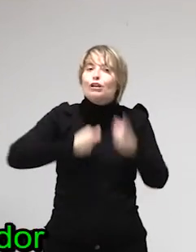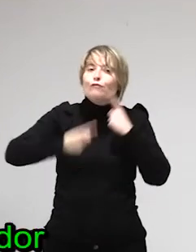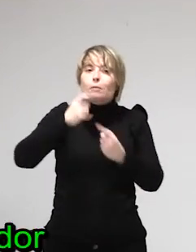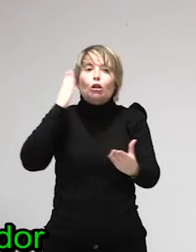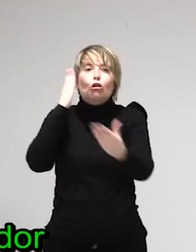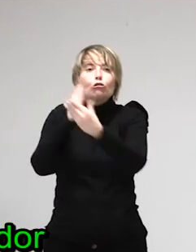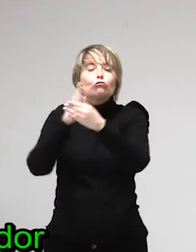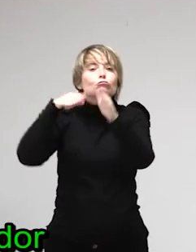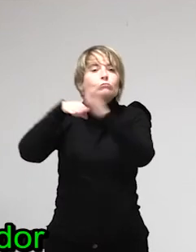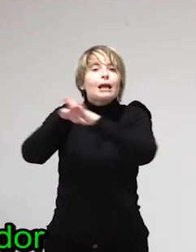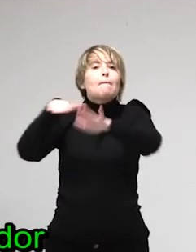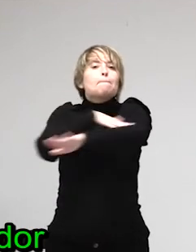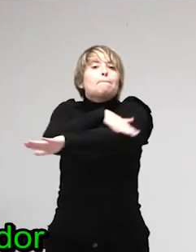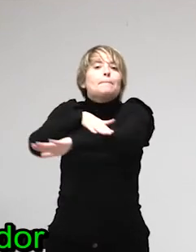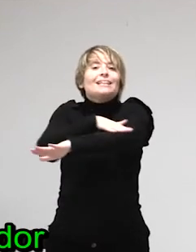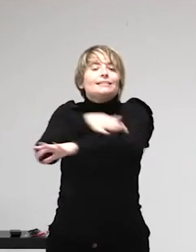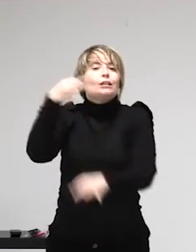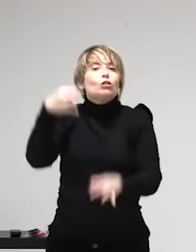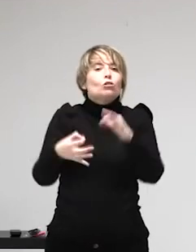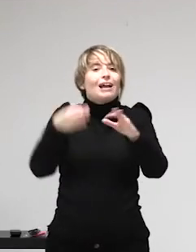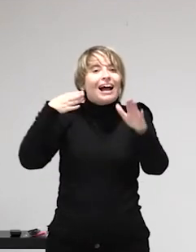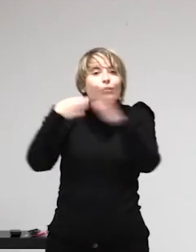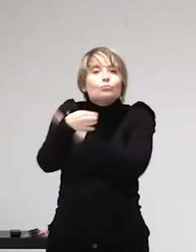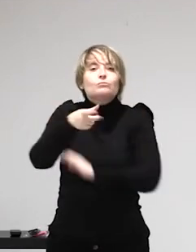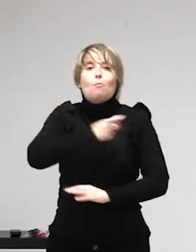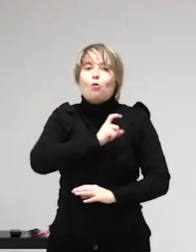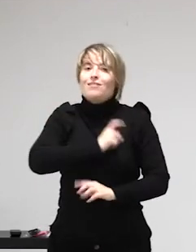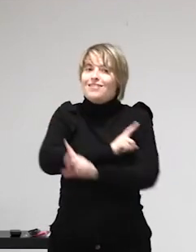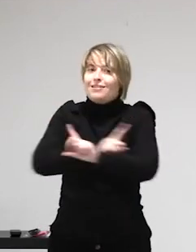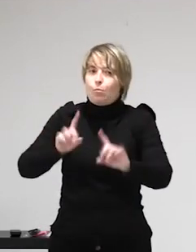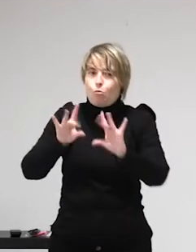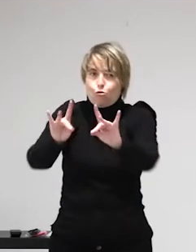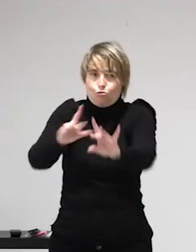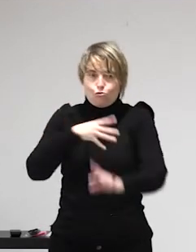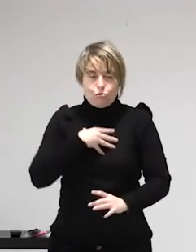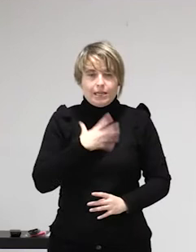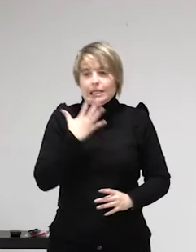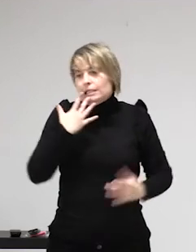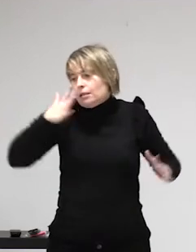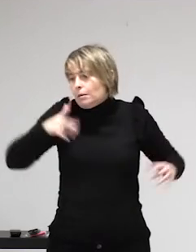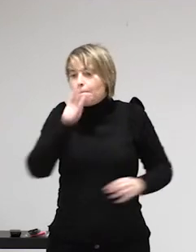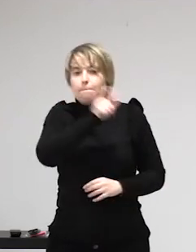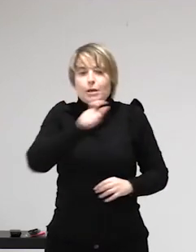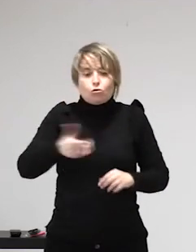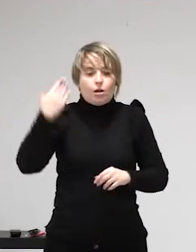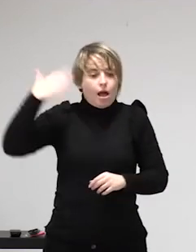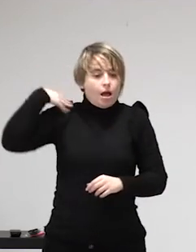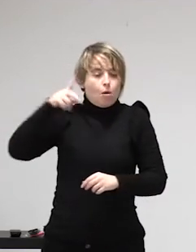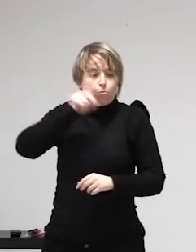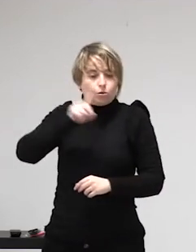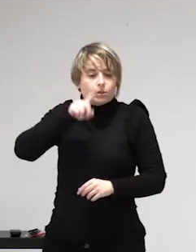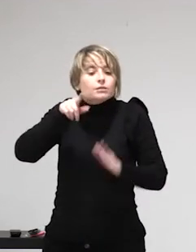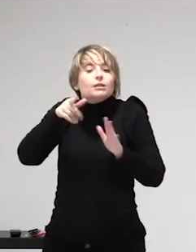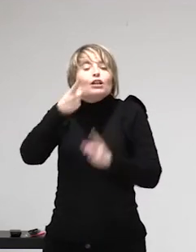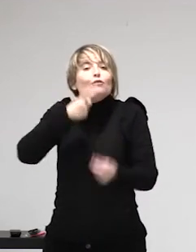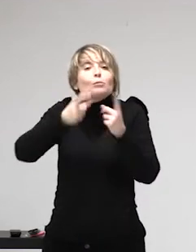El modelo pro derechos o despenalizador permite que cualquier persona pueda hacer la calle siempre y cuando no sea cerca de una